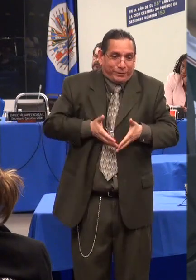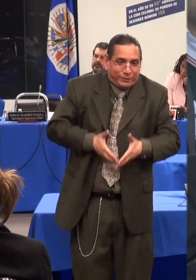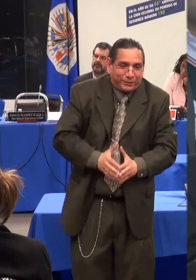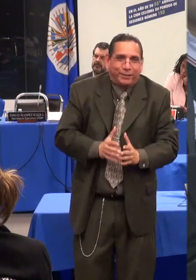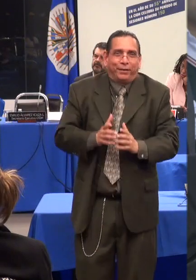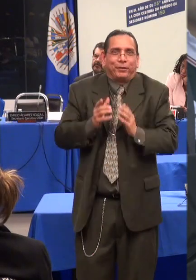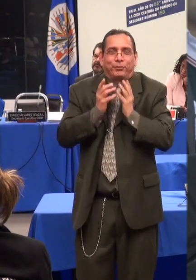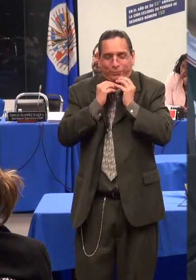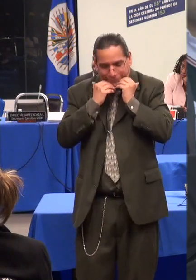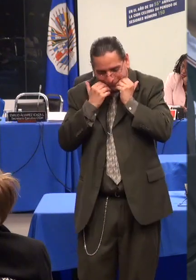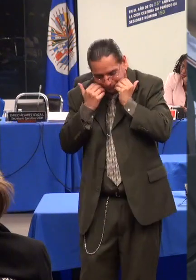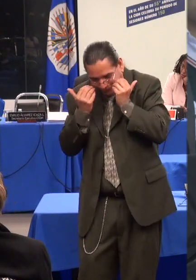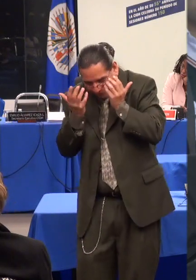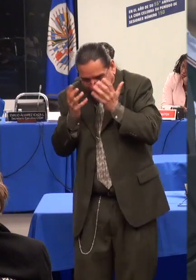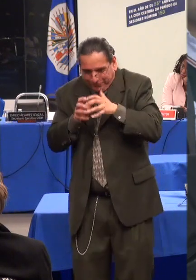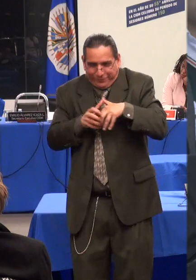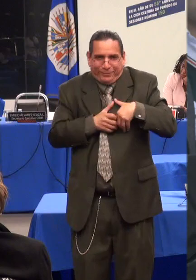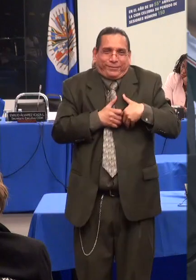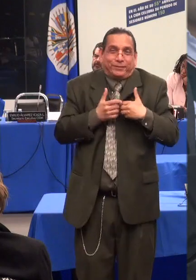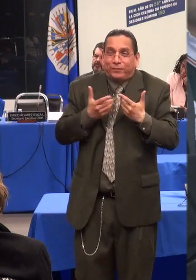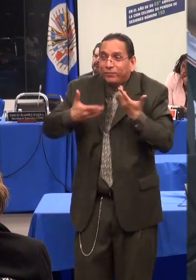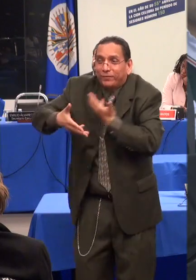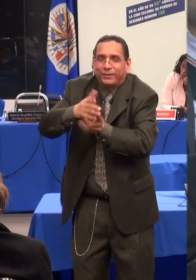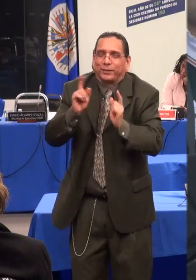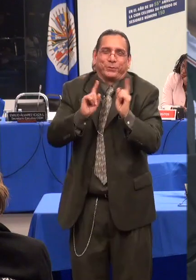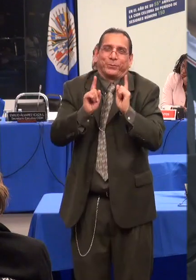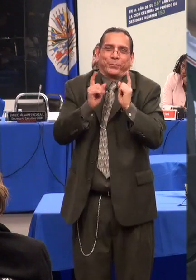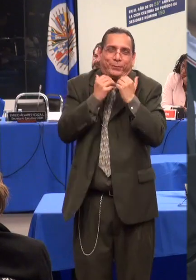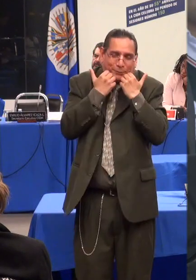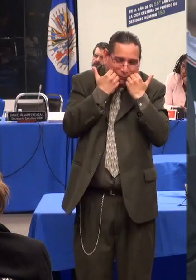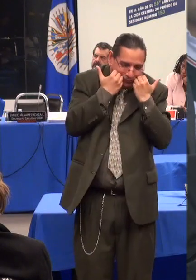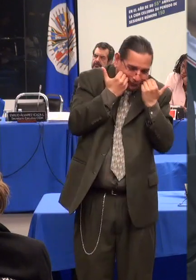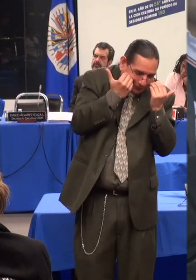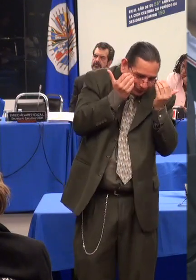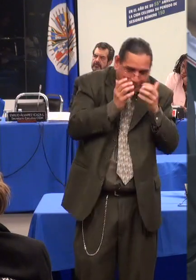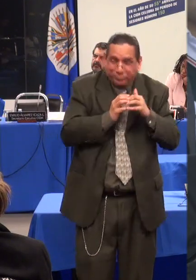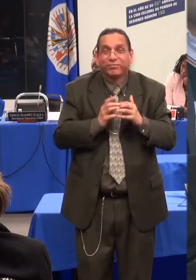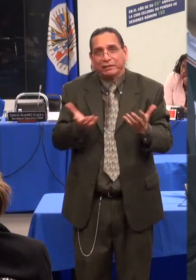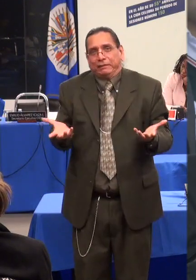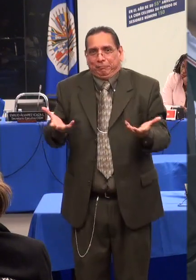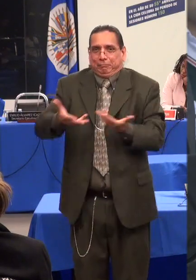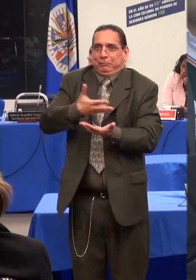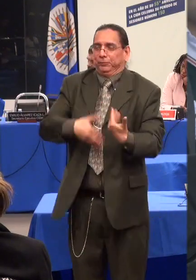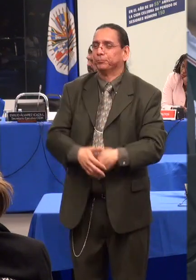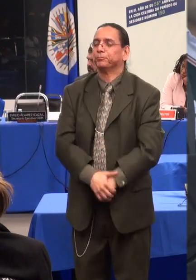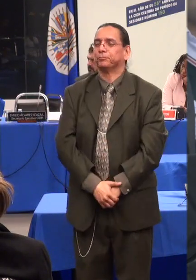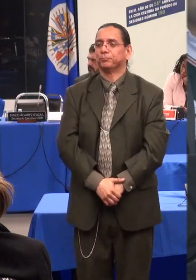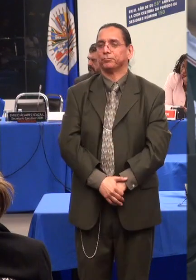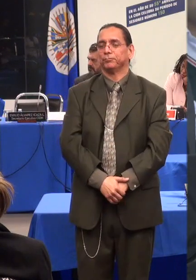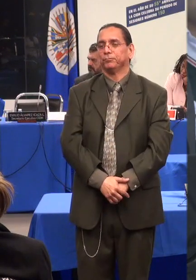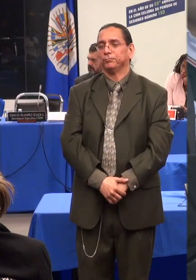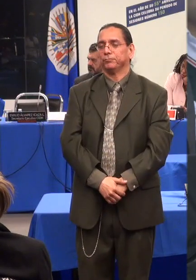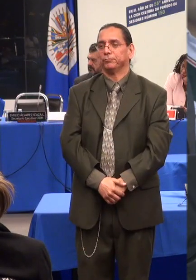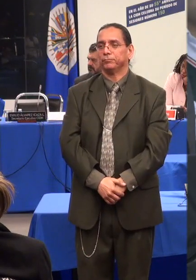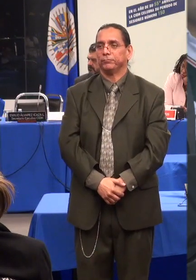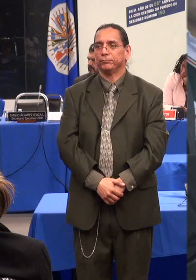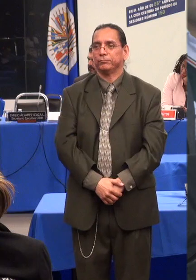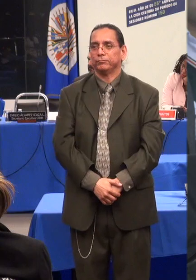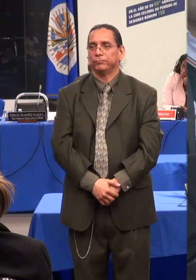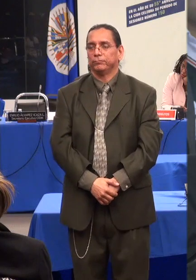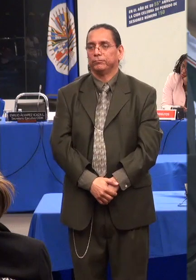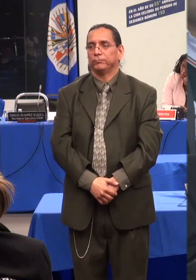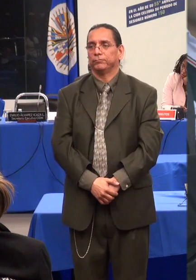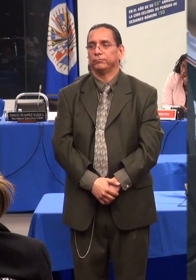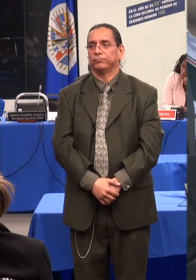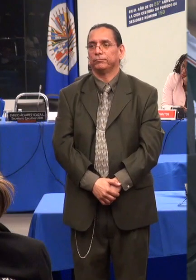reproductivos. Pero la Corte Constitucional en Colombia saca una ley permitiendo que a los